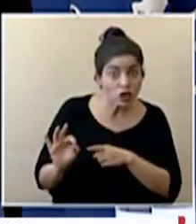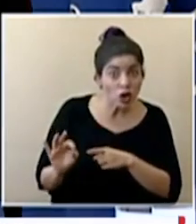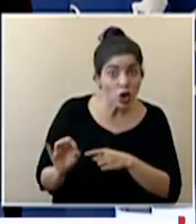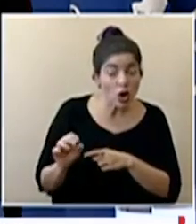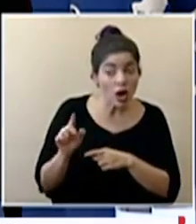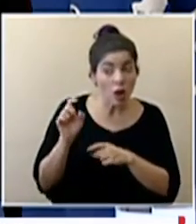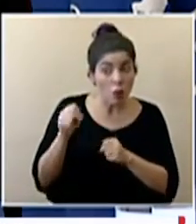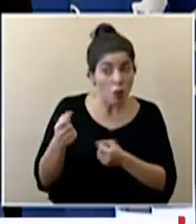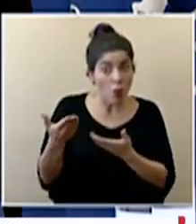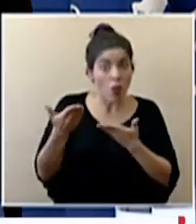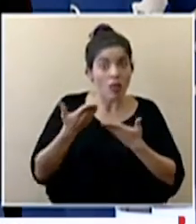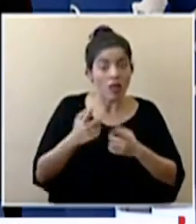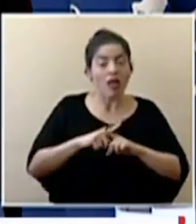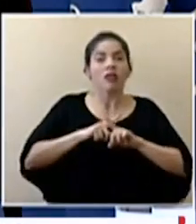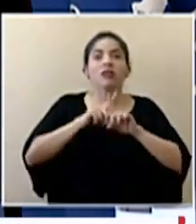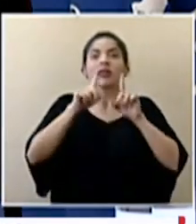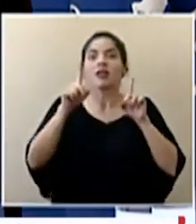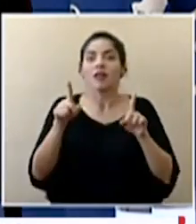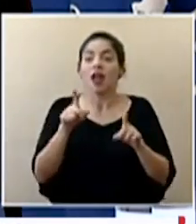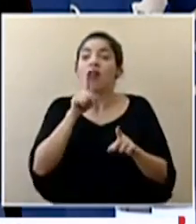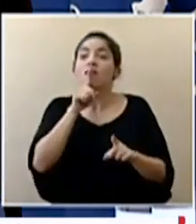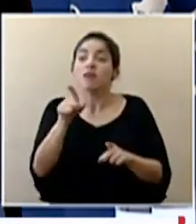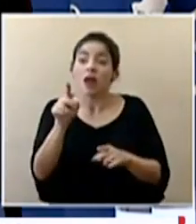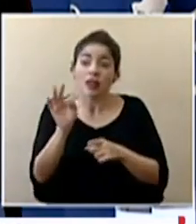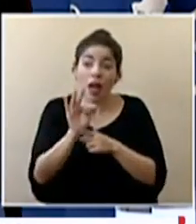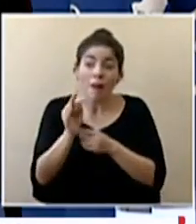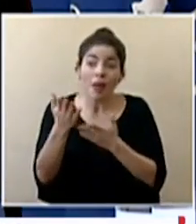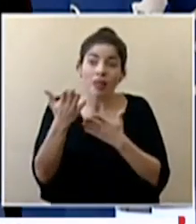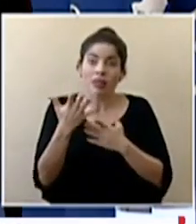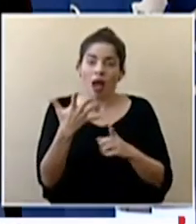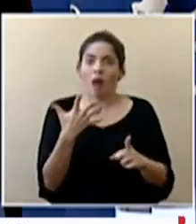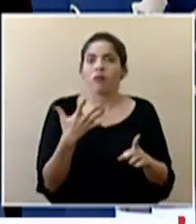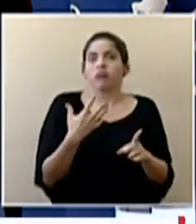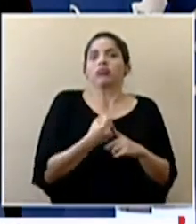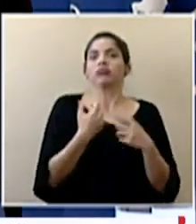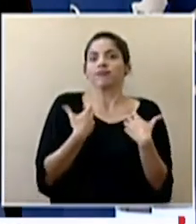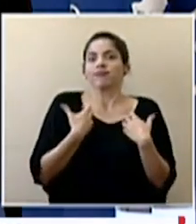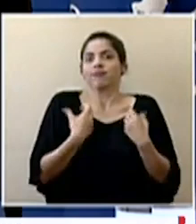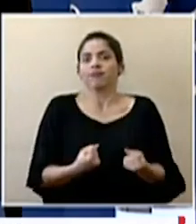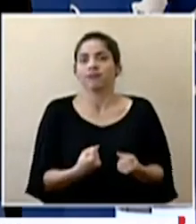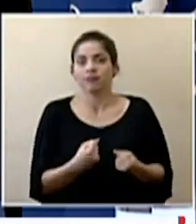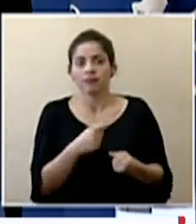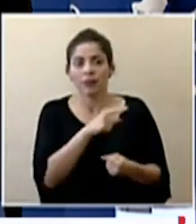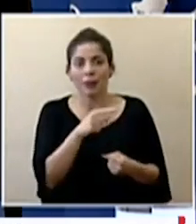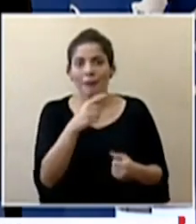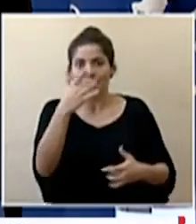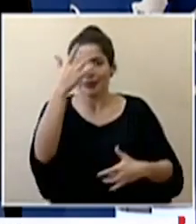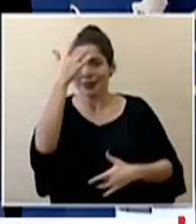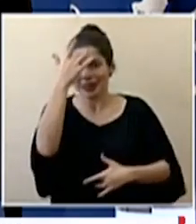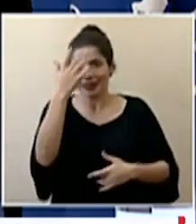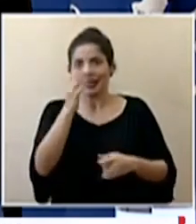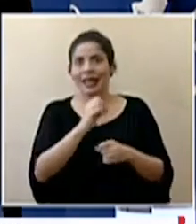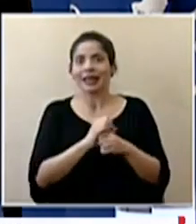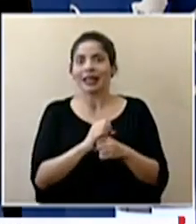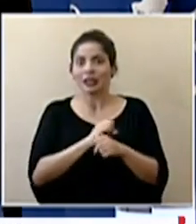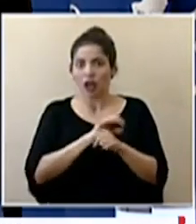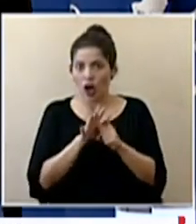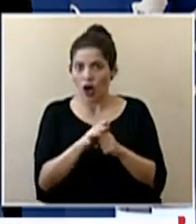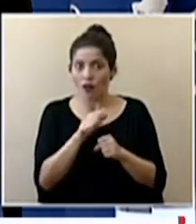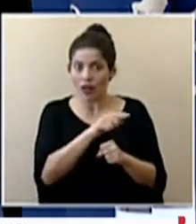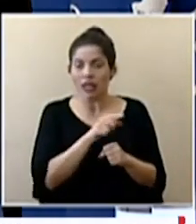hacer una diferencia que realmente puedan impactar en la salud de los pacientes COVID-19 mencioné